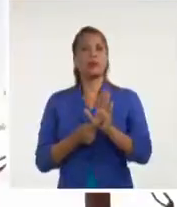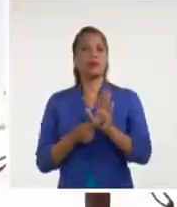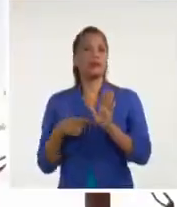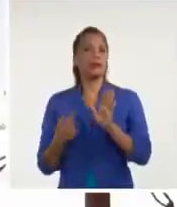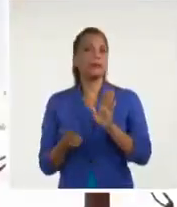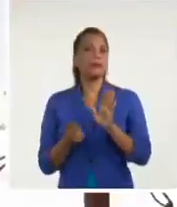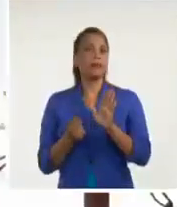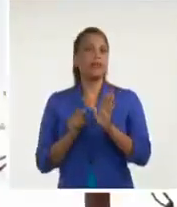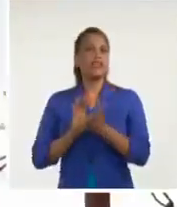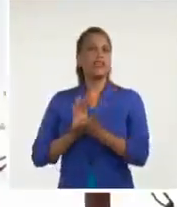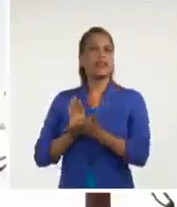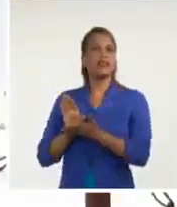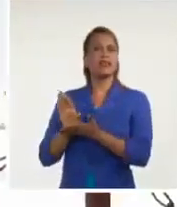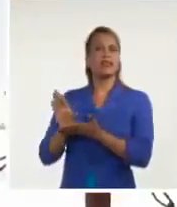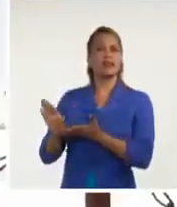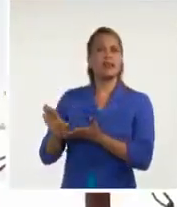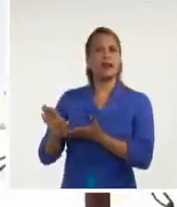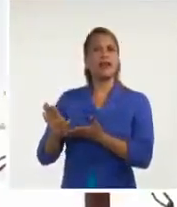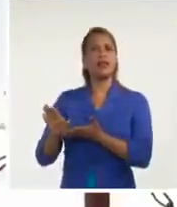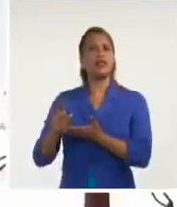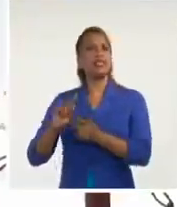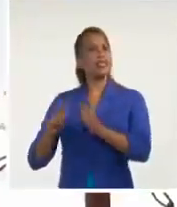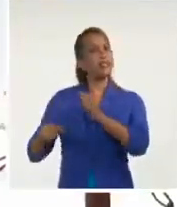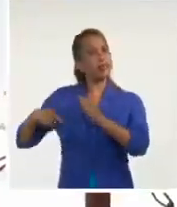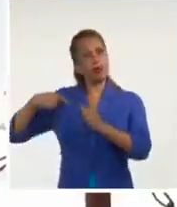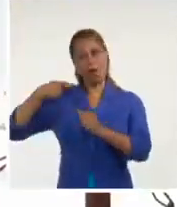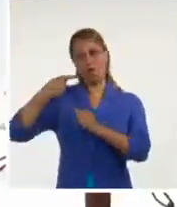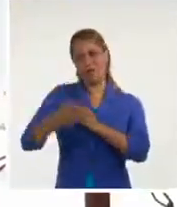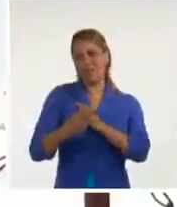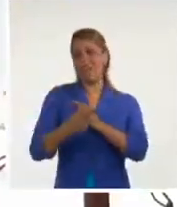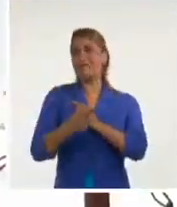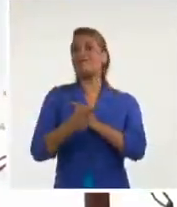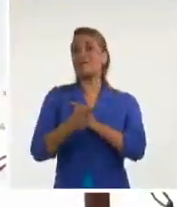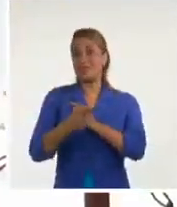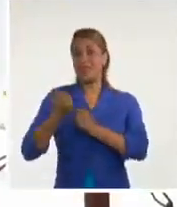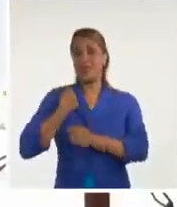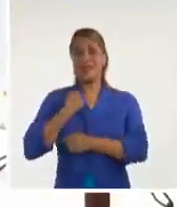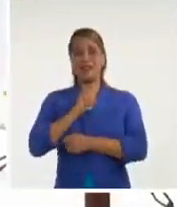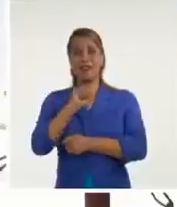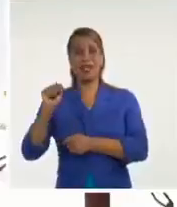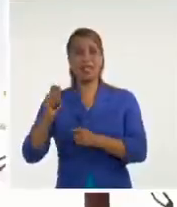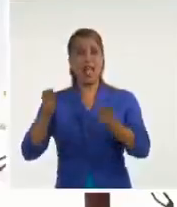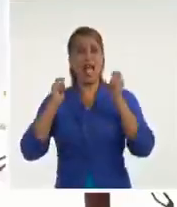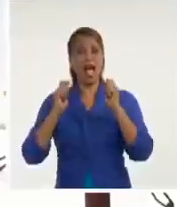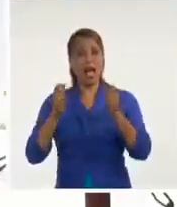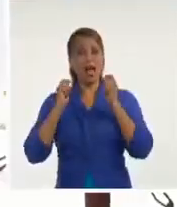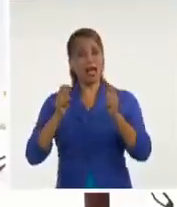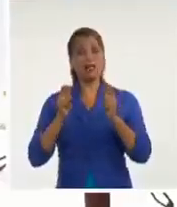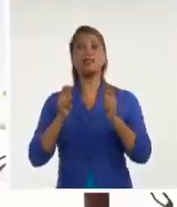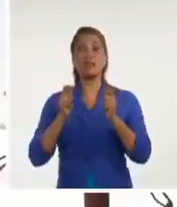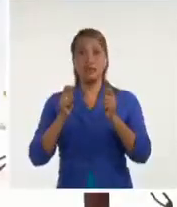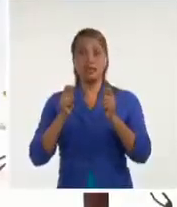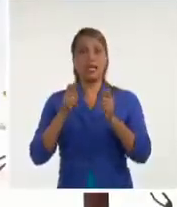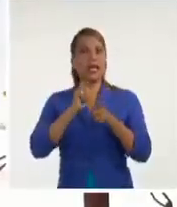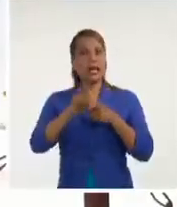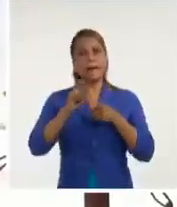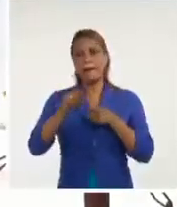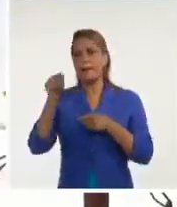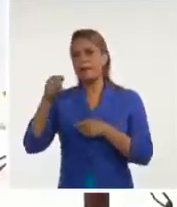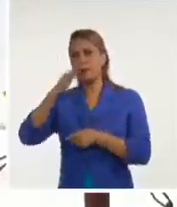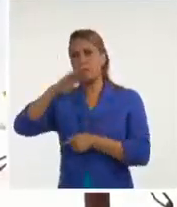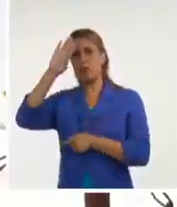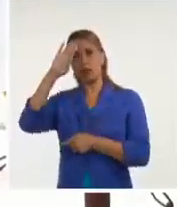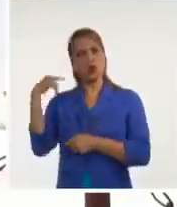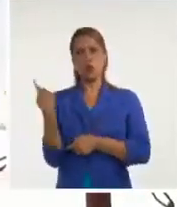en rechazar y contrarrestar esas violentas manifestaciones, el campesinado cubano estamos